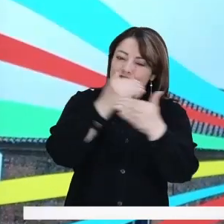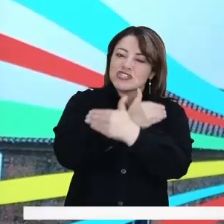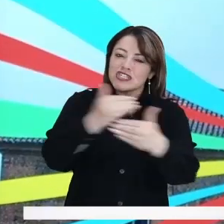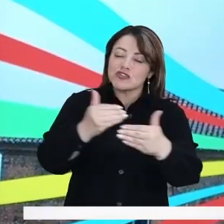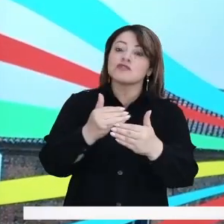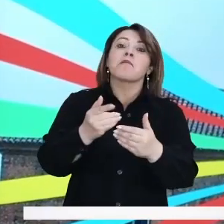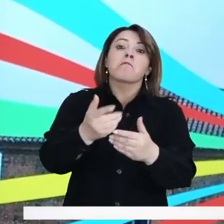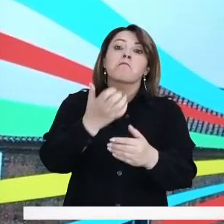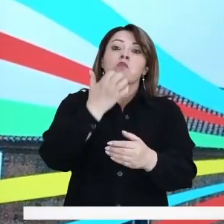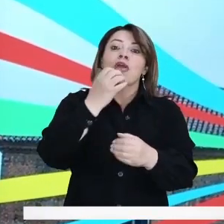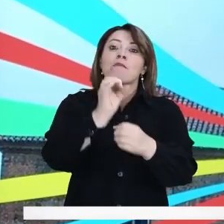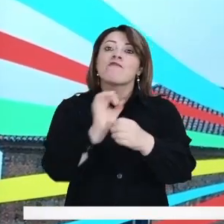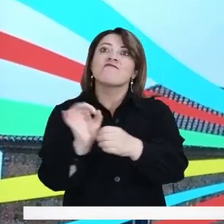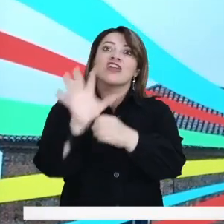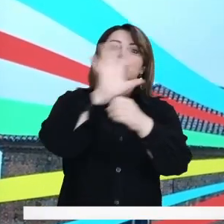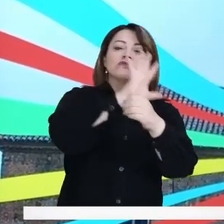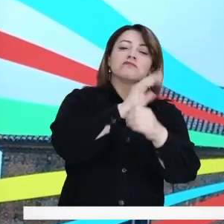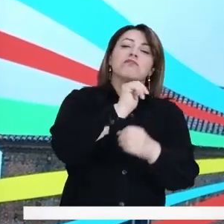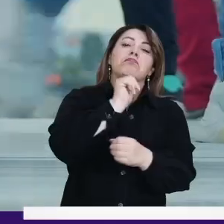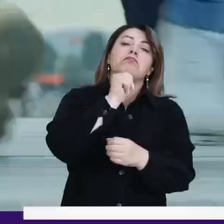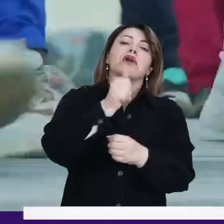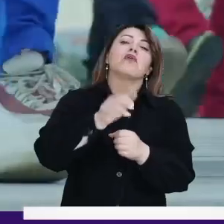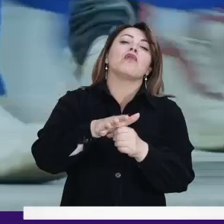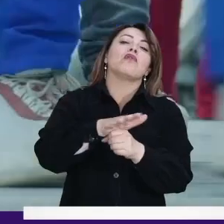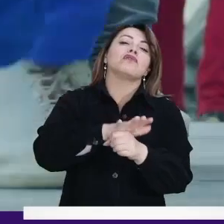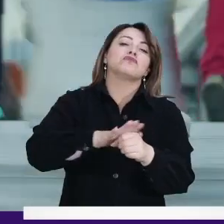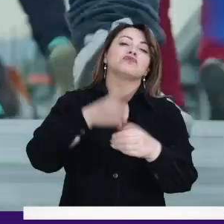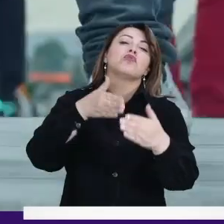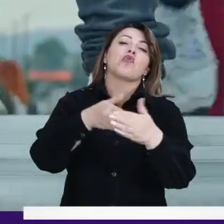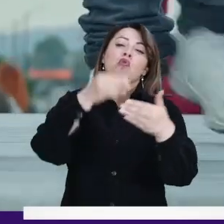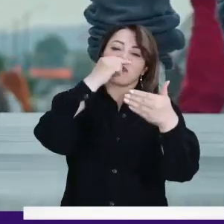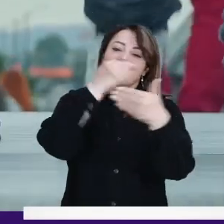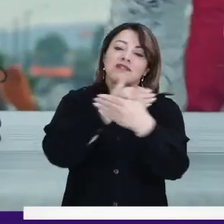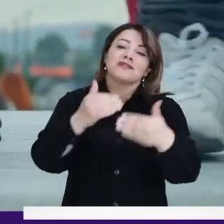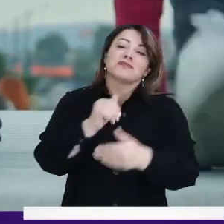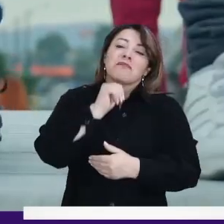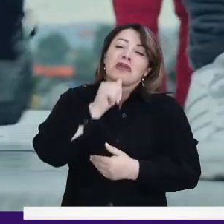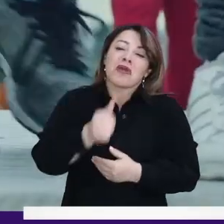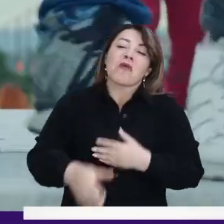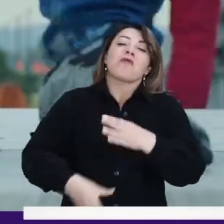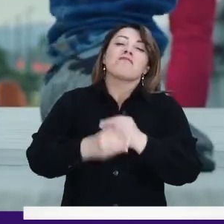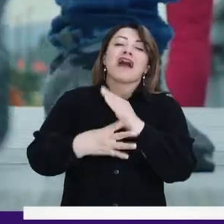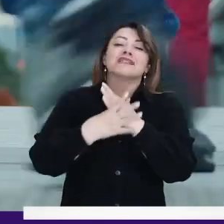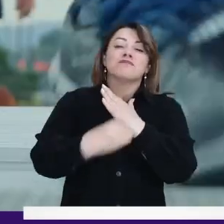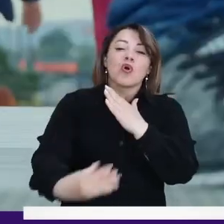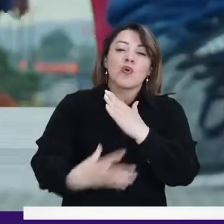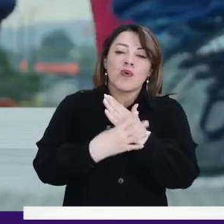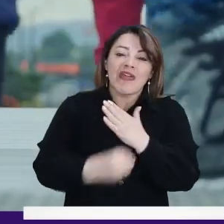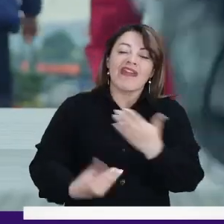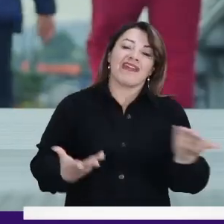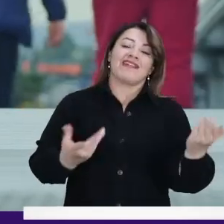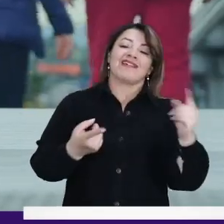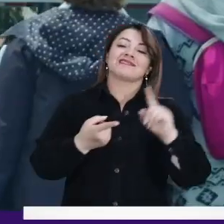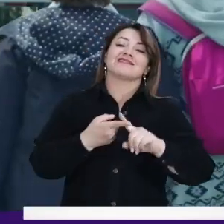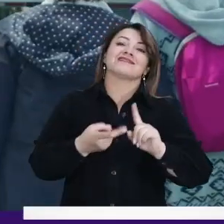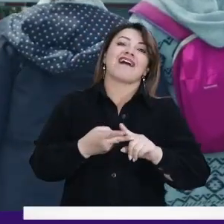Bogotá. La pandemia hizo que se agudizaran estos índices de pobreza, de